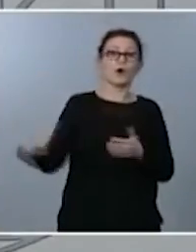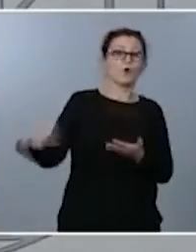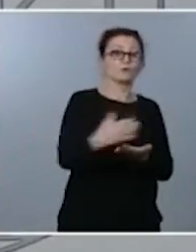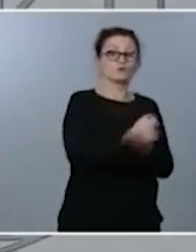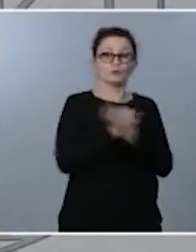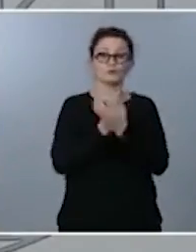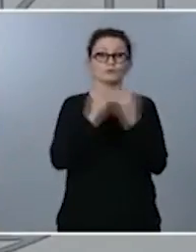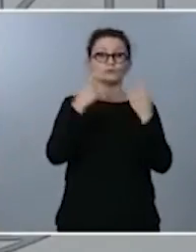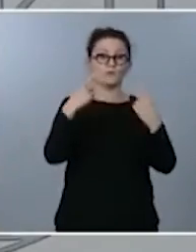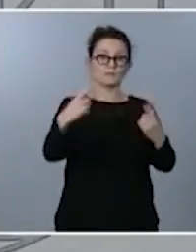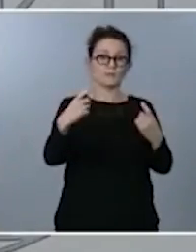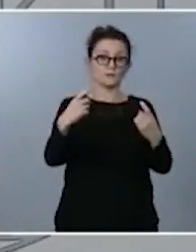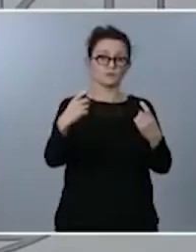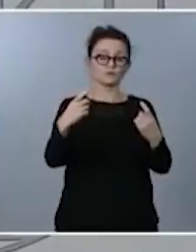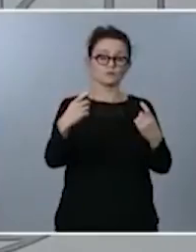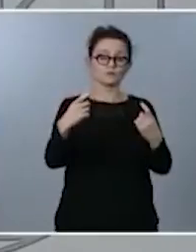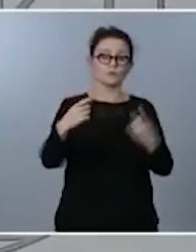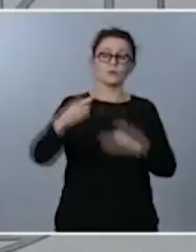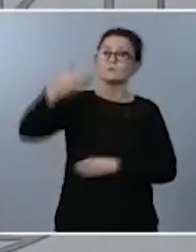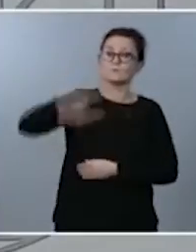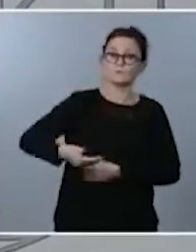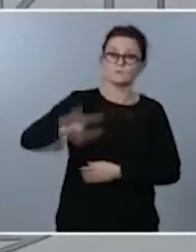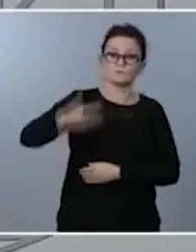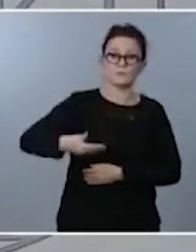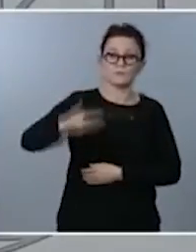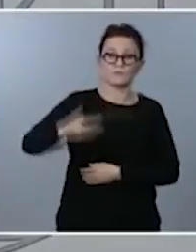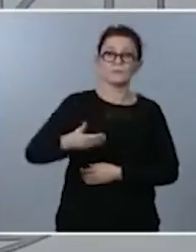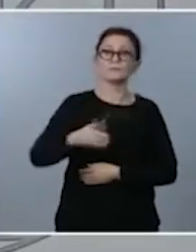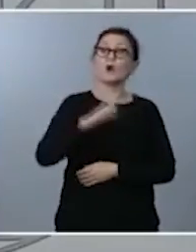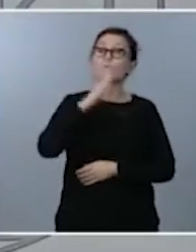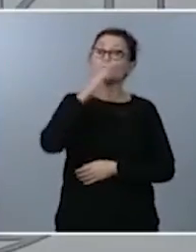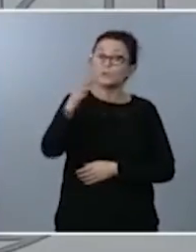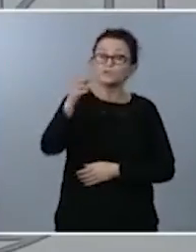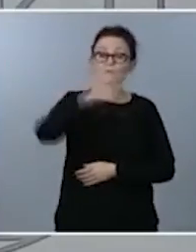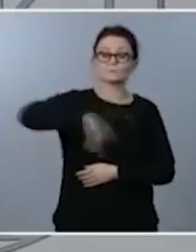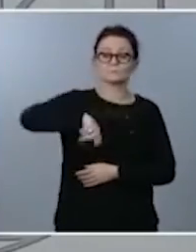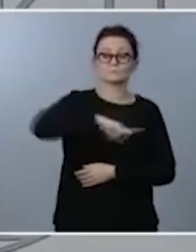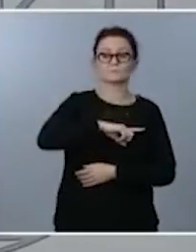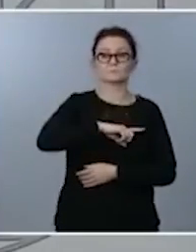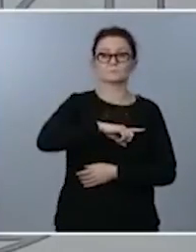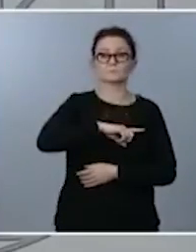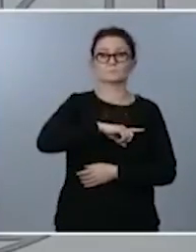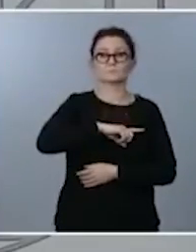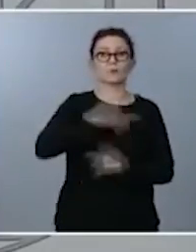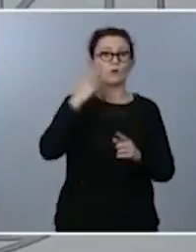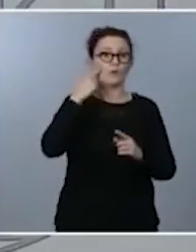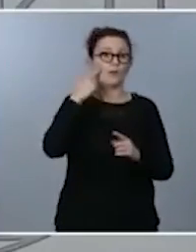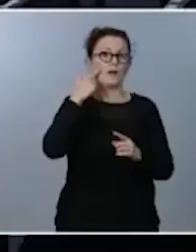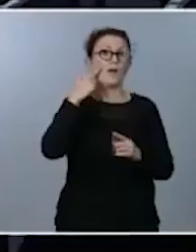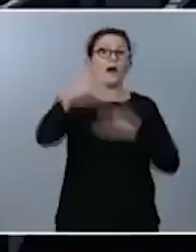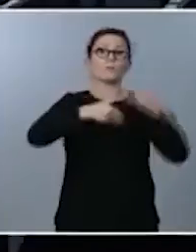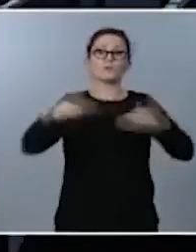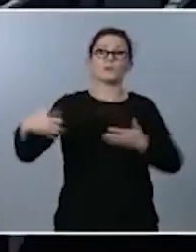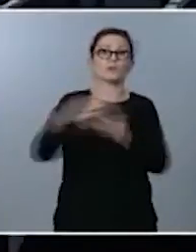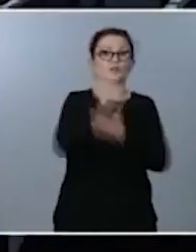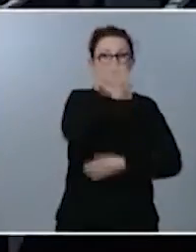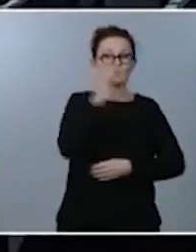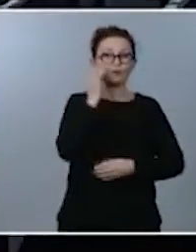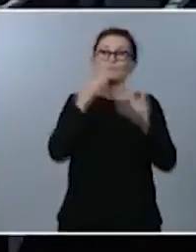todos somos imprescindibles por tanto contamos con las manos y con la aportación de todos y todas muchas gracias muchas gracias y